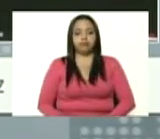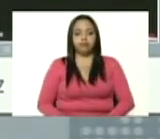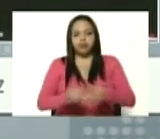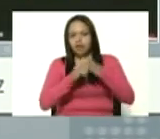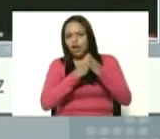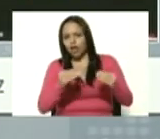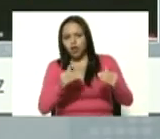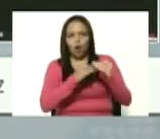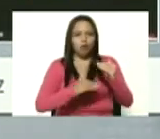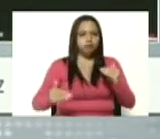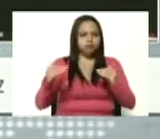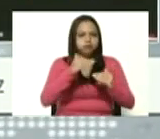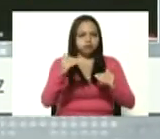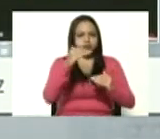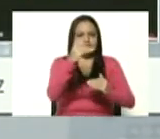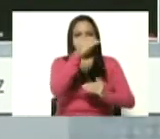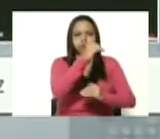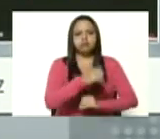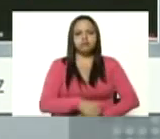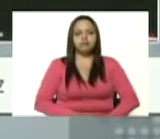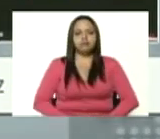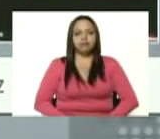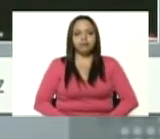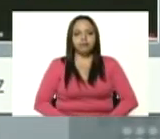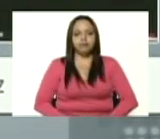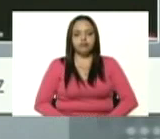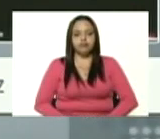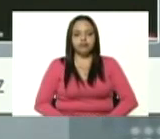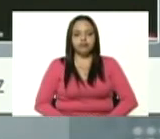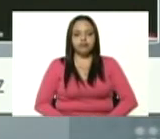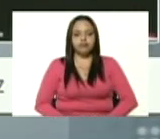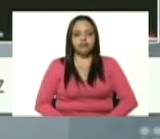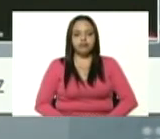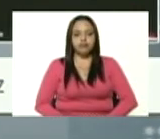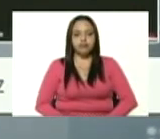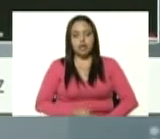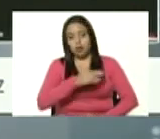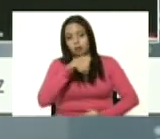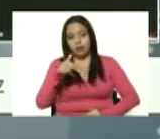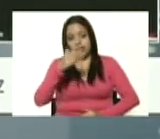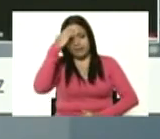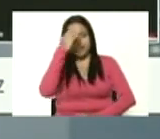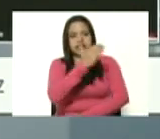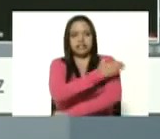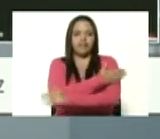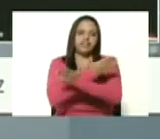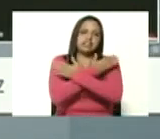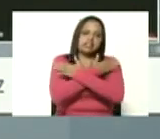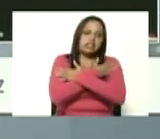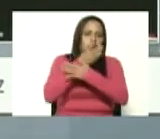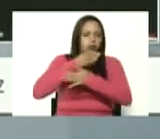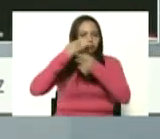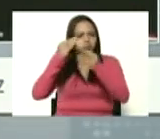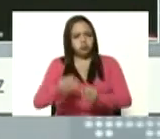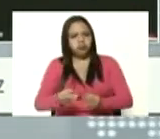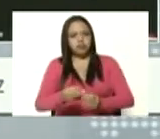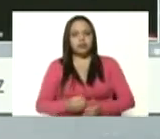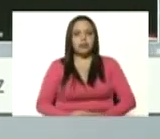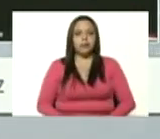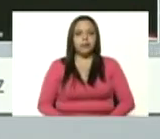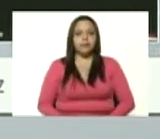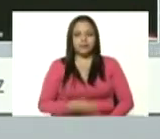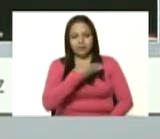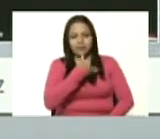los grados inmediatos superiores de sargento de nuestra milicia. Los felicito, verdaderamente. Quiero